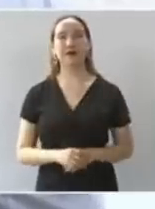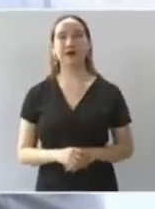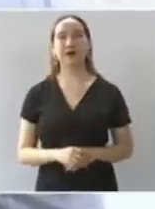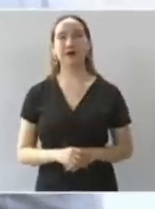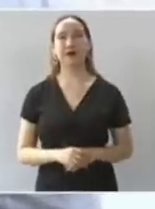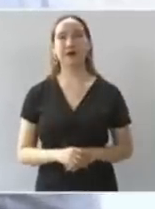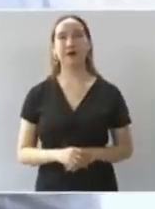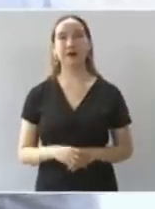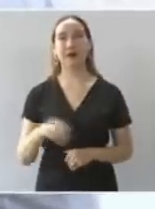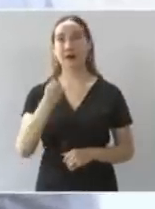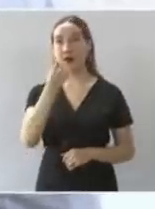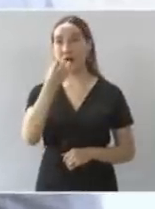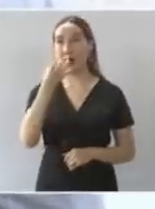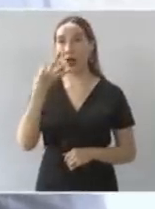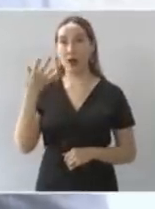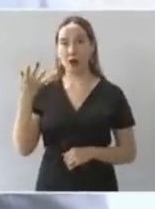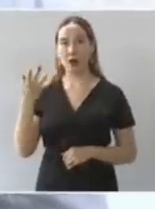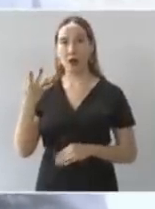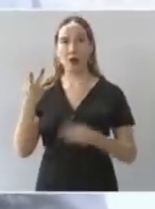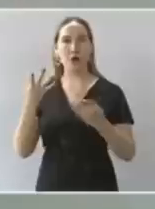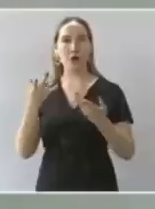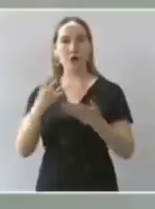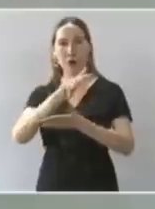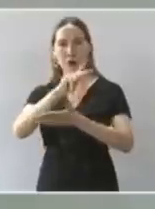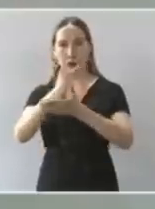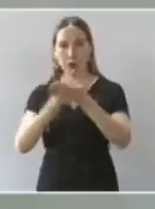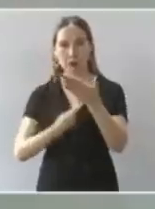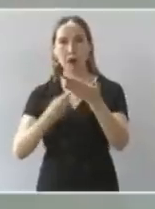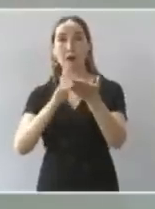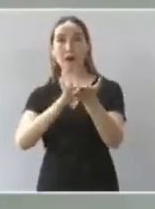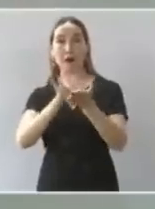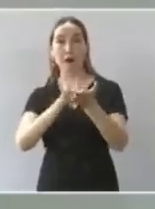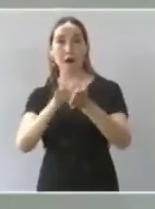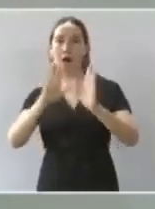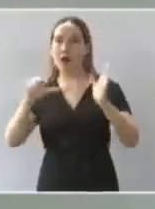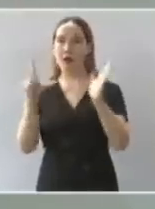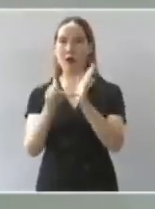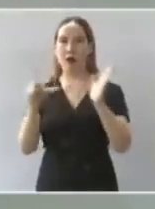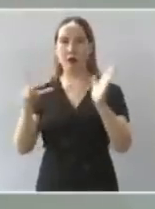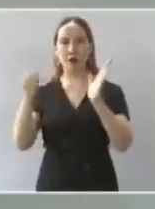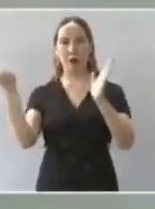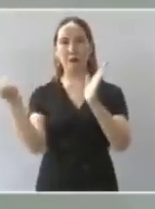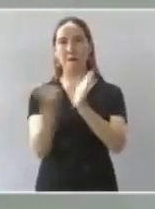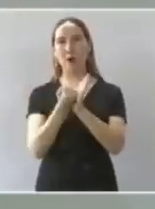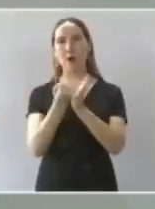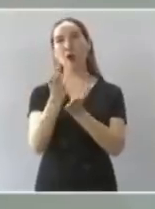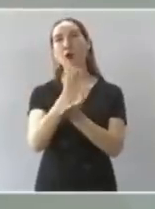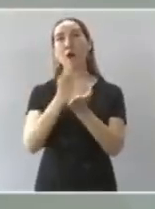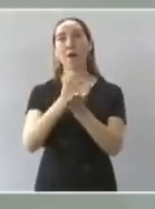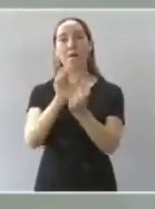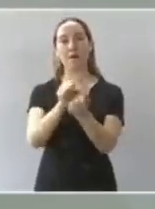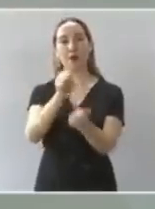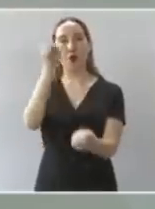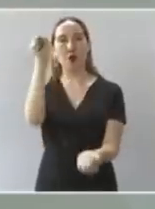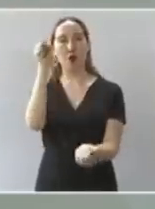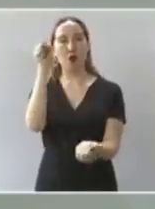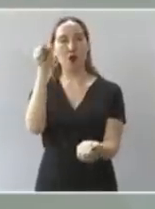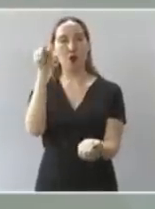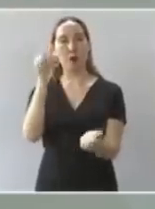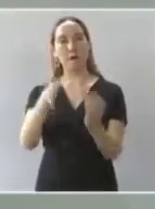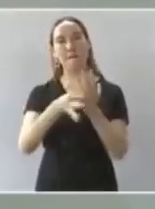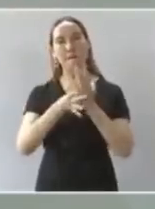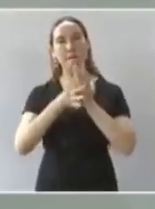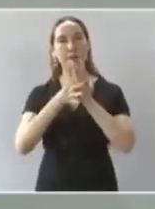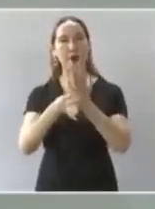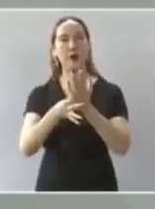establecieron en la Constitución, que ya están